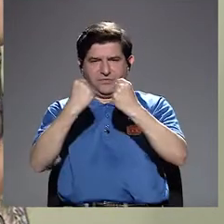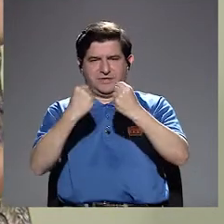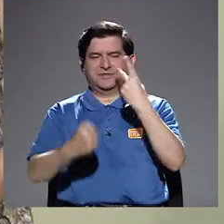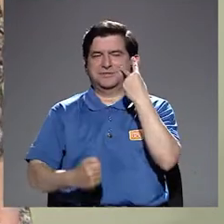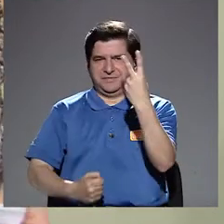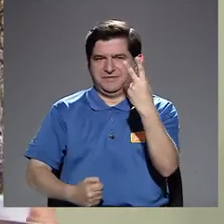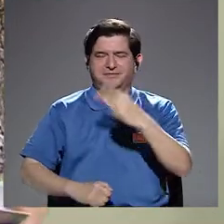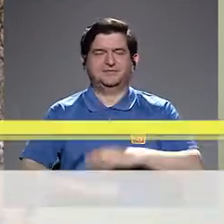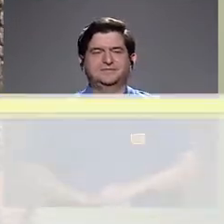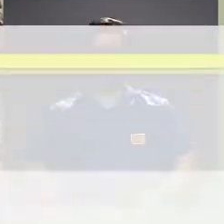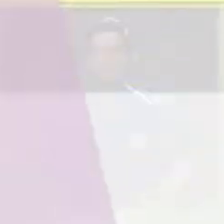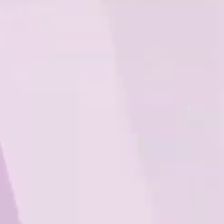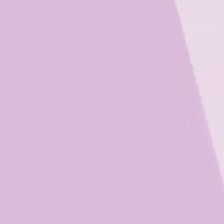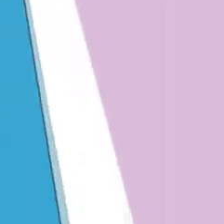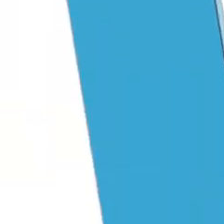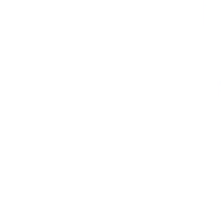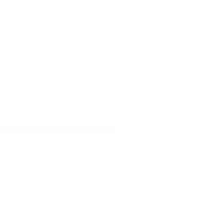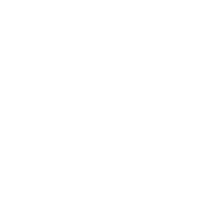Veamos.